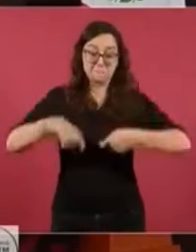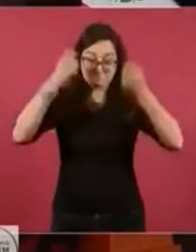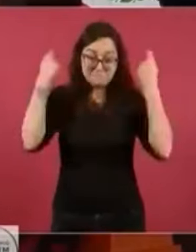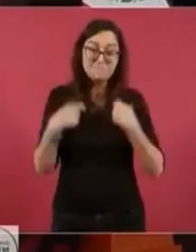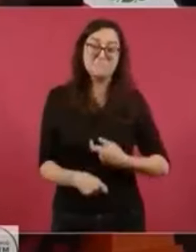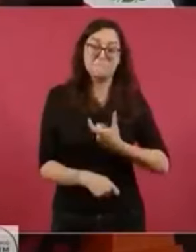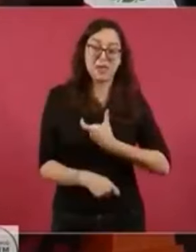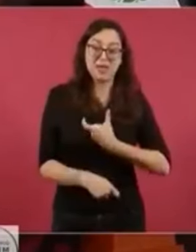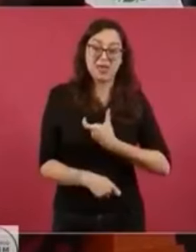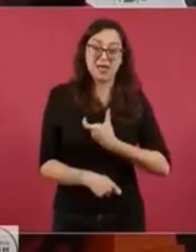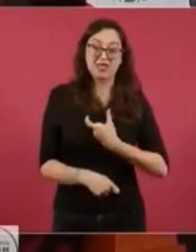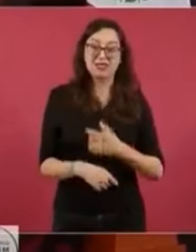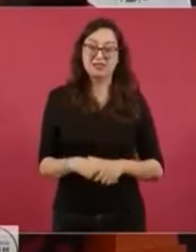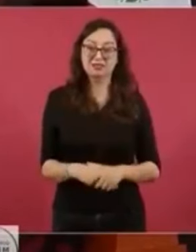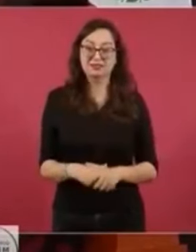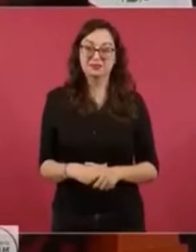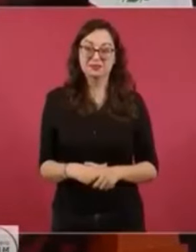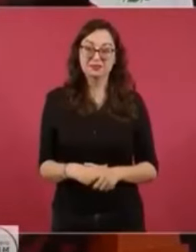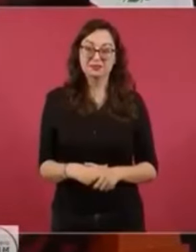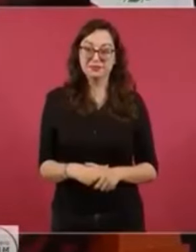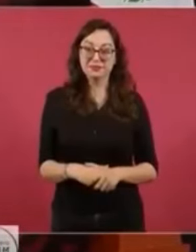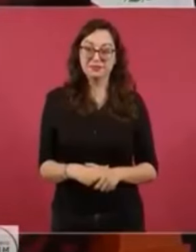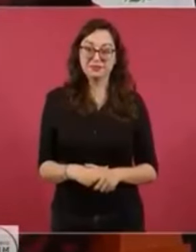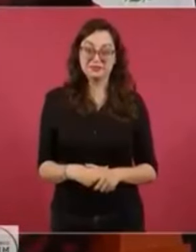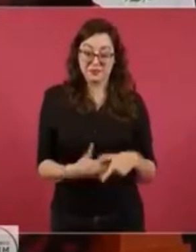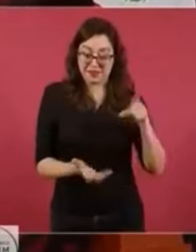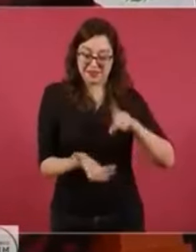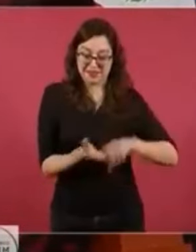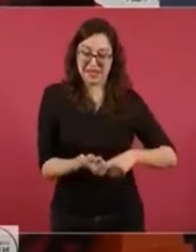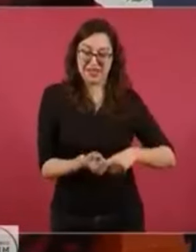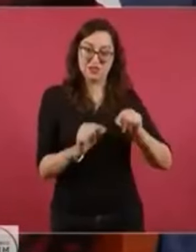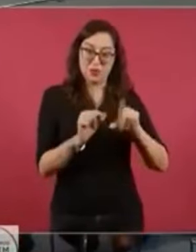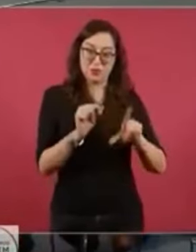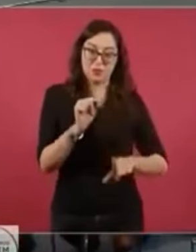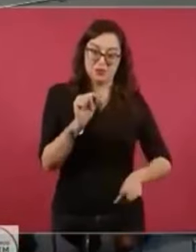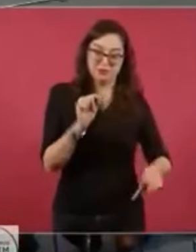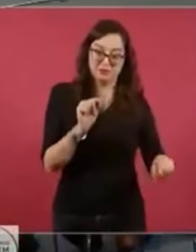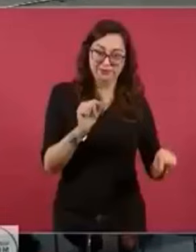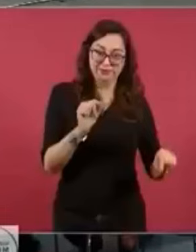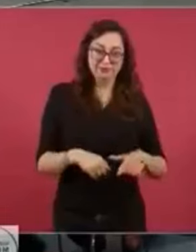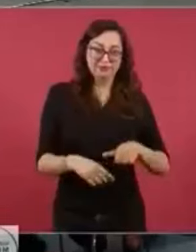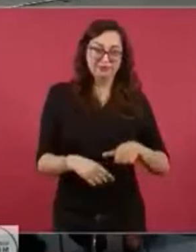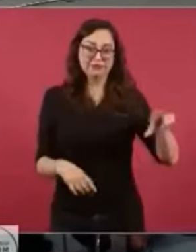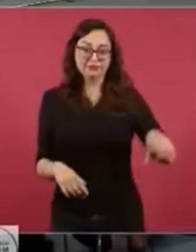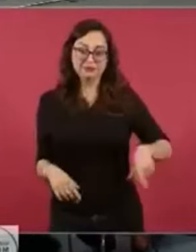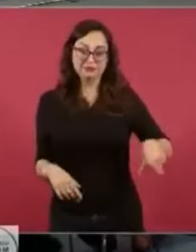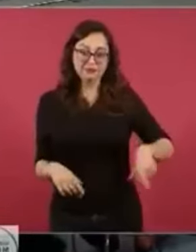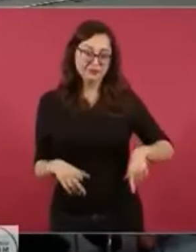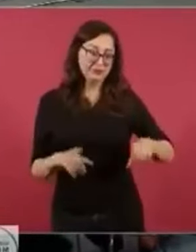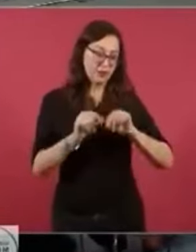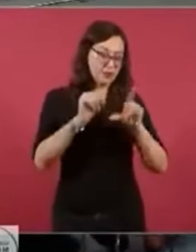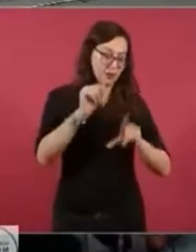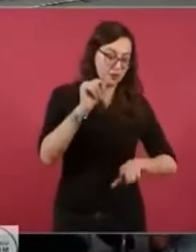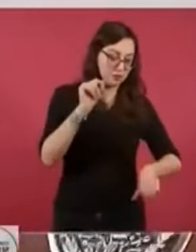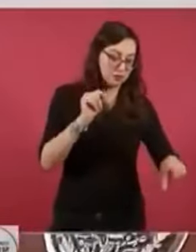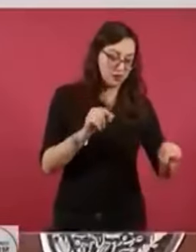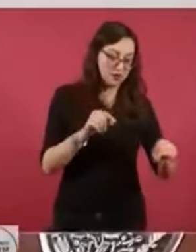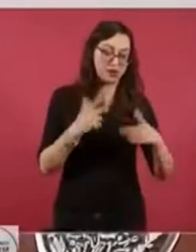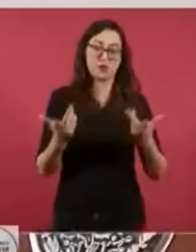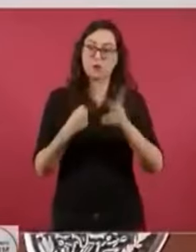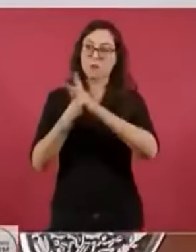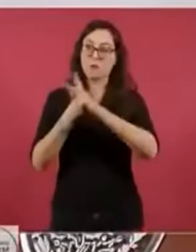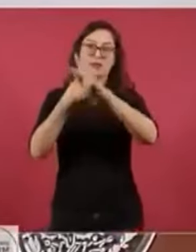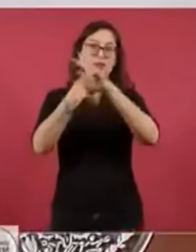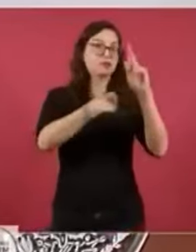las Olimpiadas del desempeño de los gobiernos y de los pueblos del mundo.